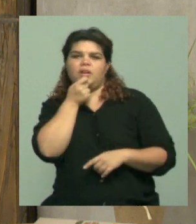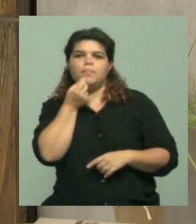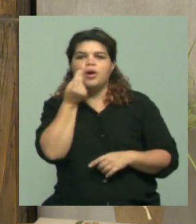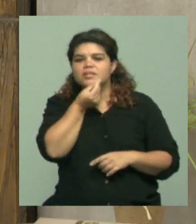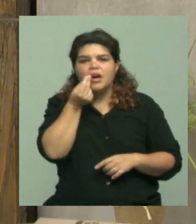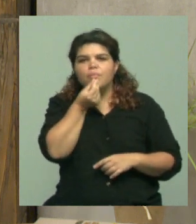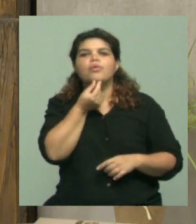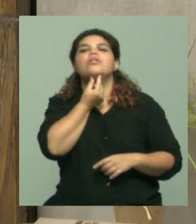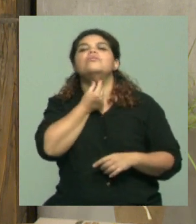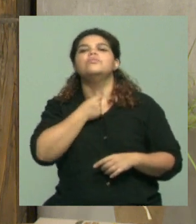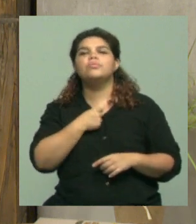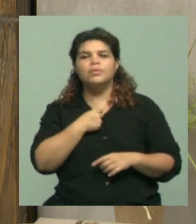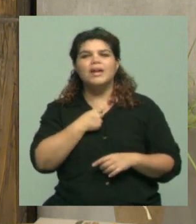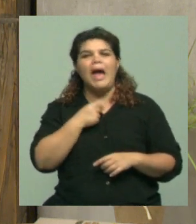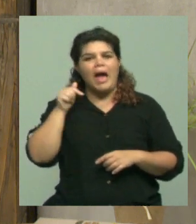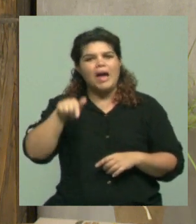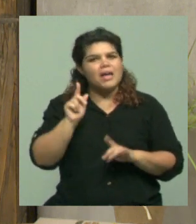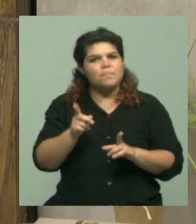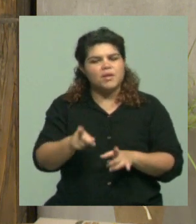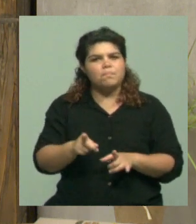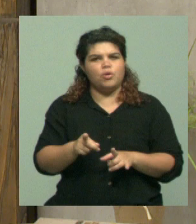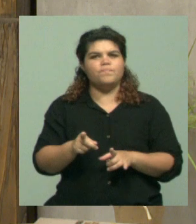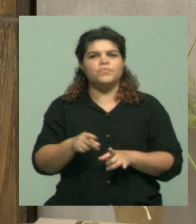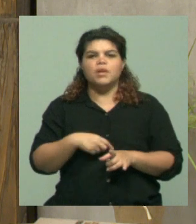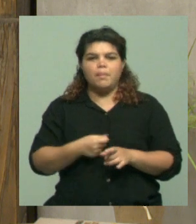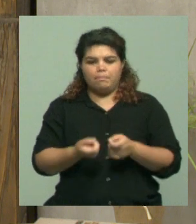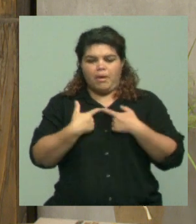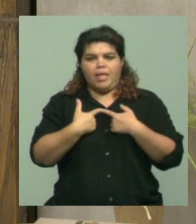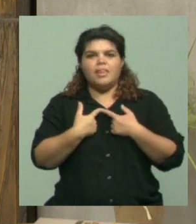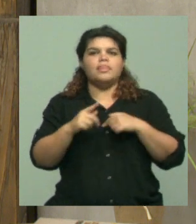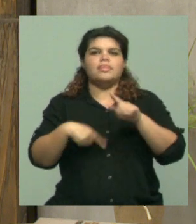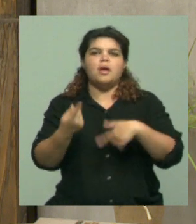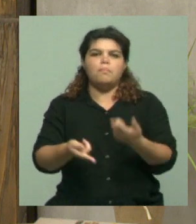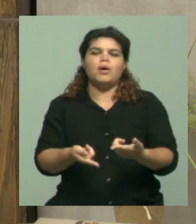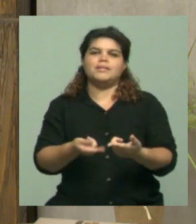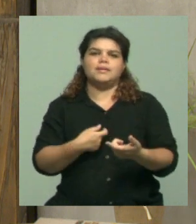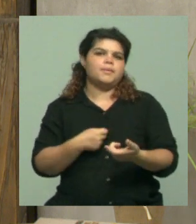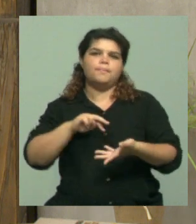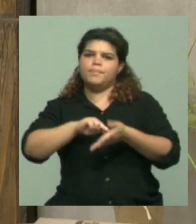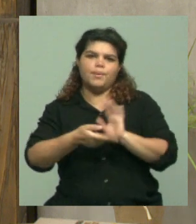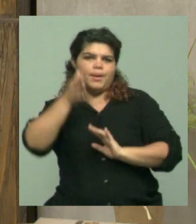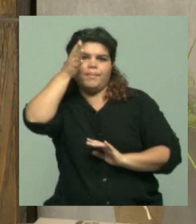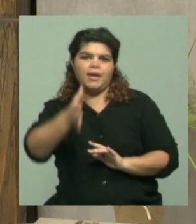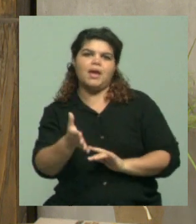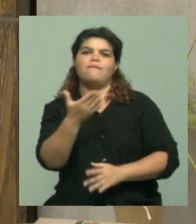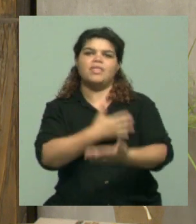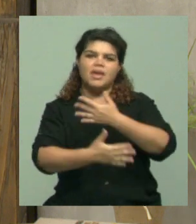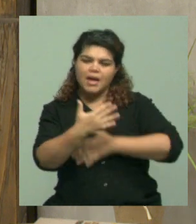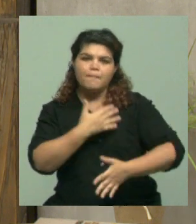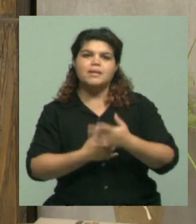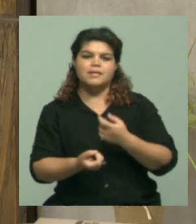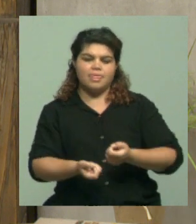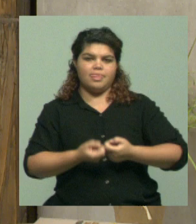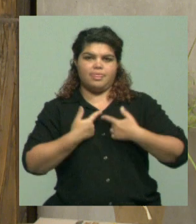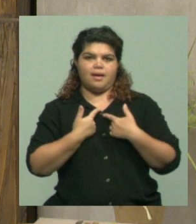orofaringia, y puede llevar a discapacidad y distintos traumas también en el paciente. Hemos tenido casos de esas manifestaciones